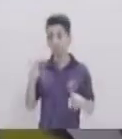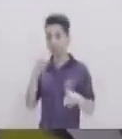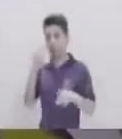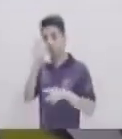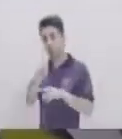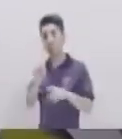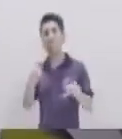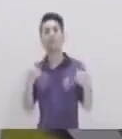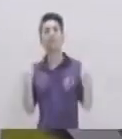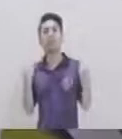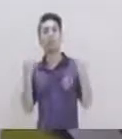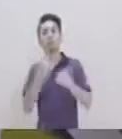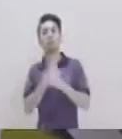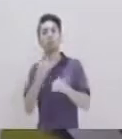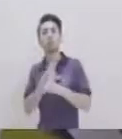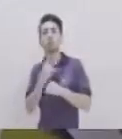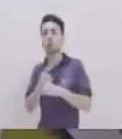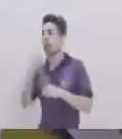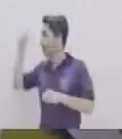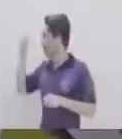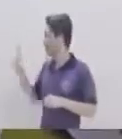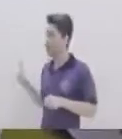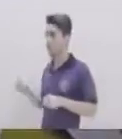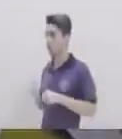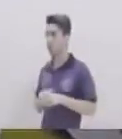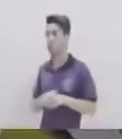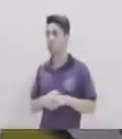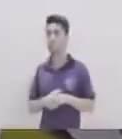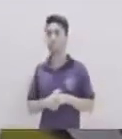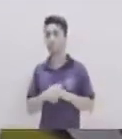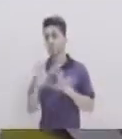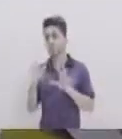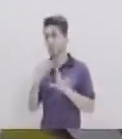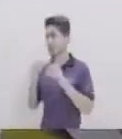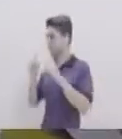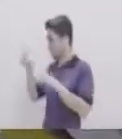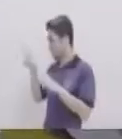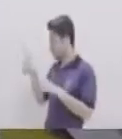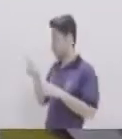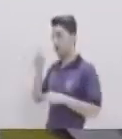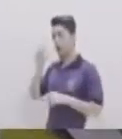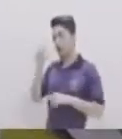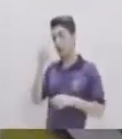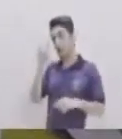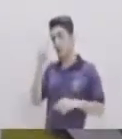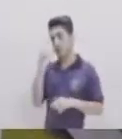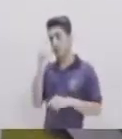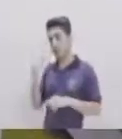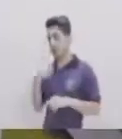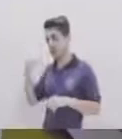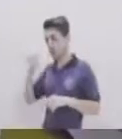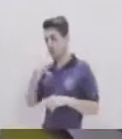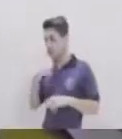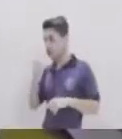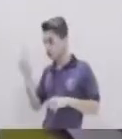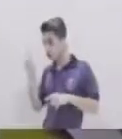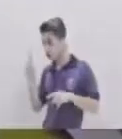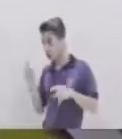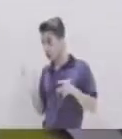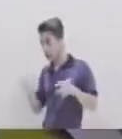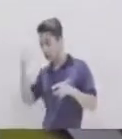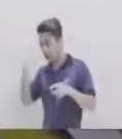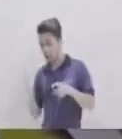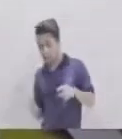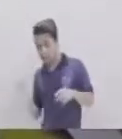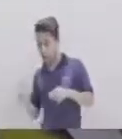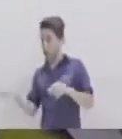Identifiquemos Que vamos a utilizar En cada triángulo Entonces Claudita Te pregunto Aquí conozco Dos lados Dos